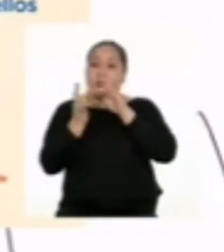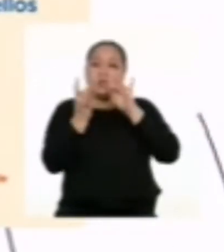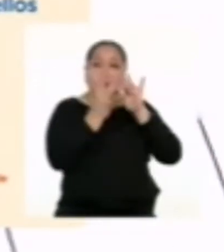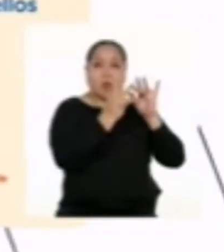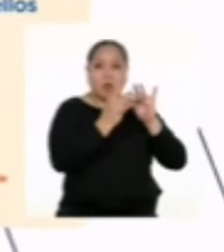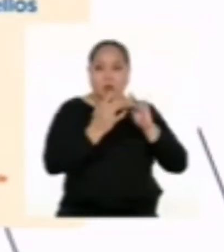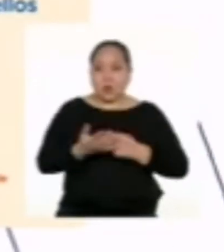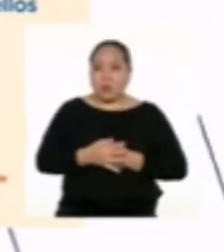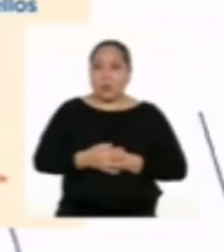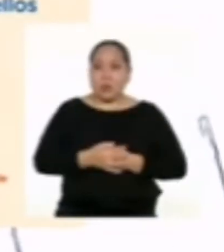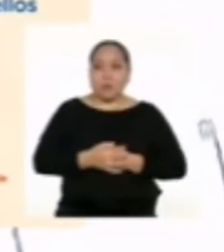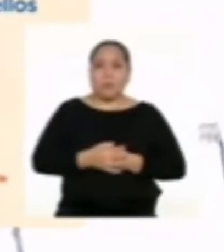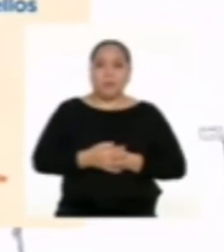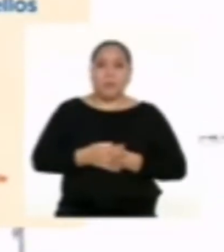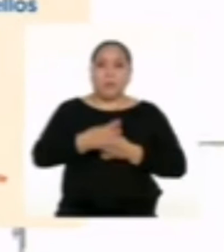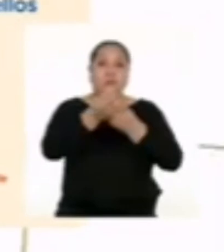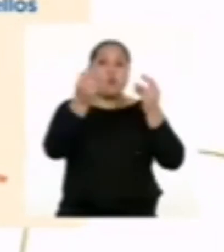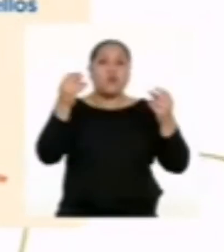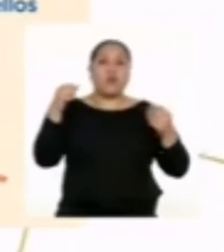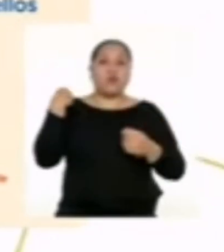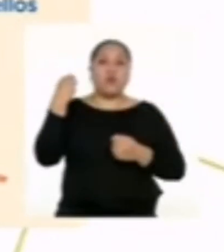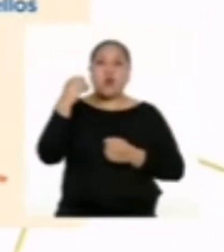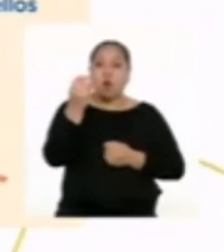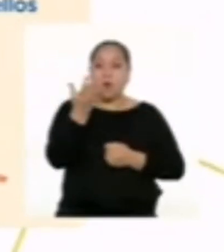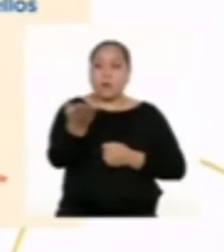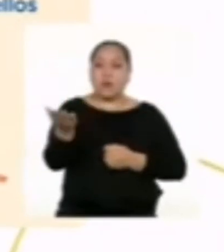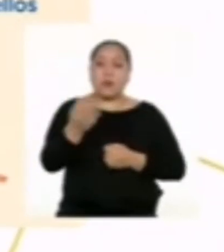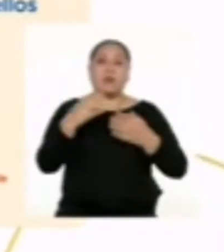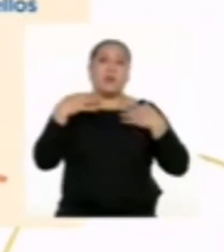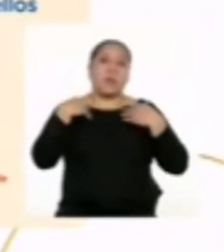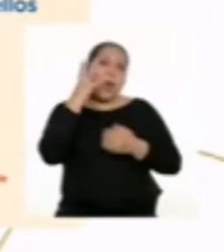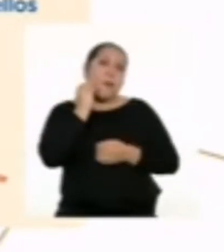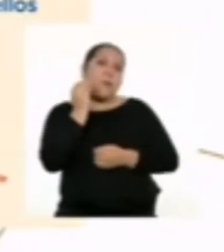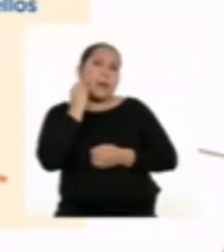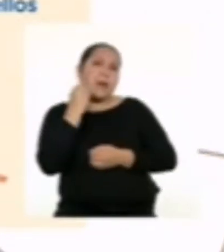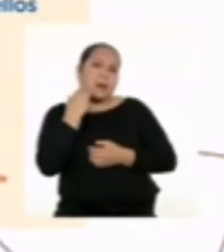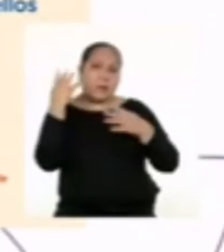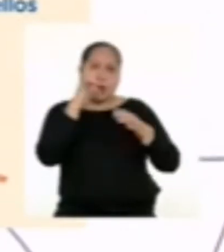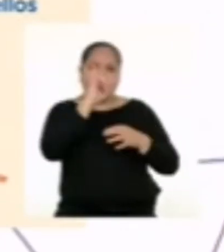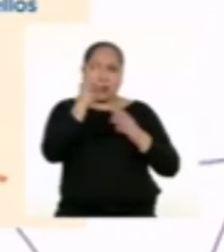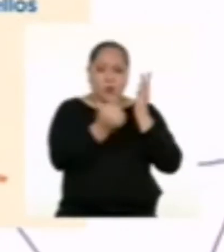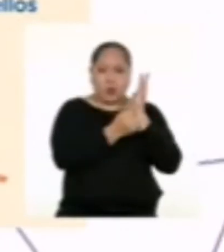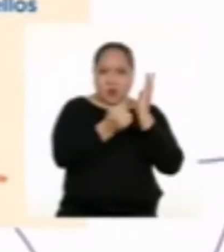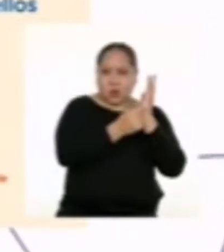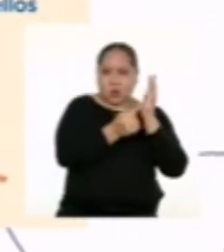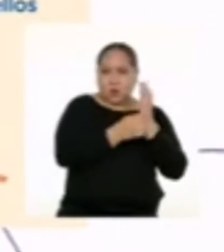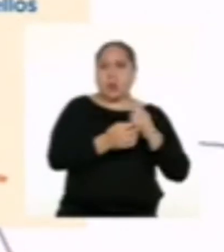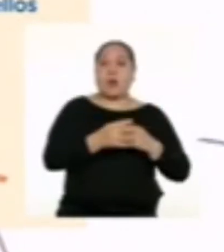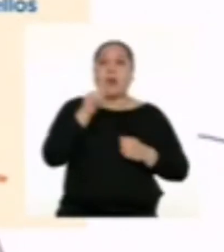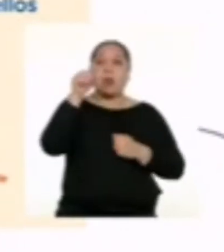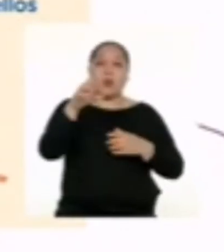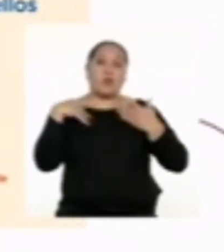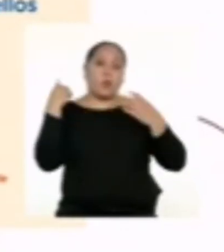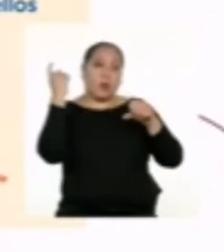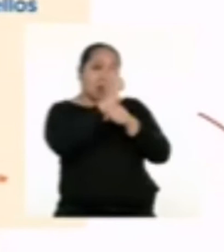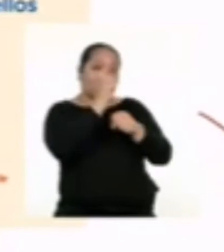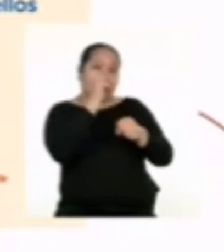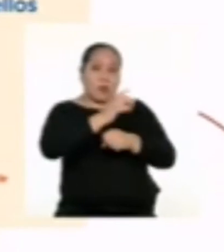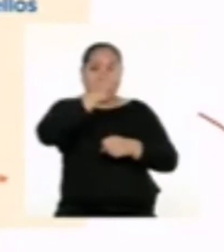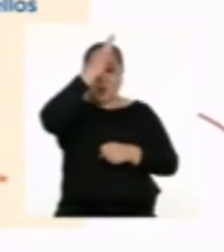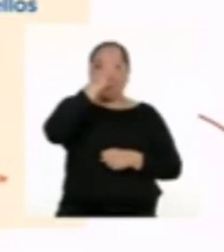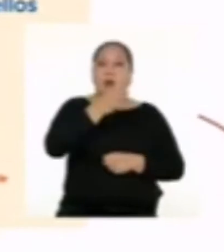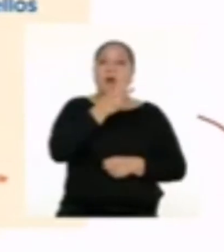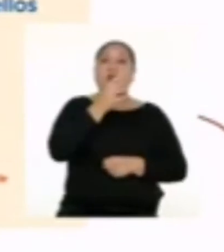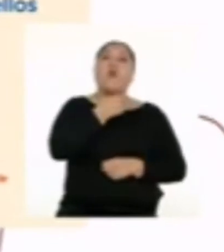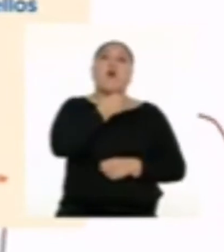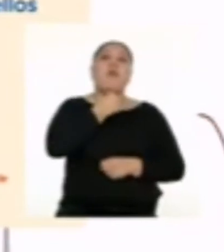conecten. Muchos adolescentes tienen experiencia para usar tecnología. Y pueden enseñar a los